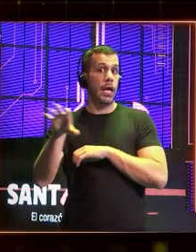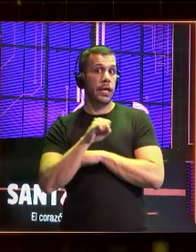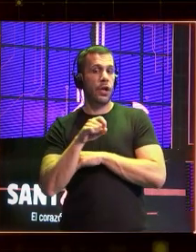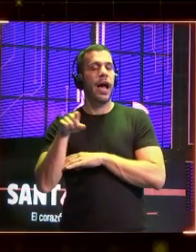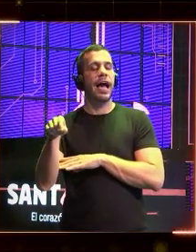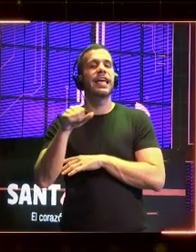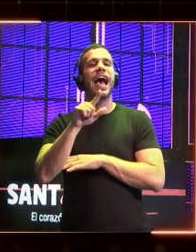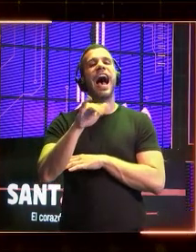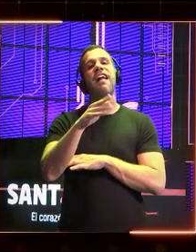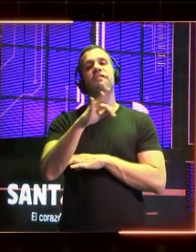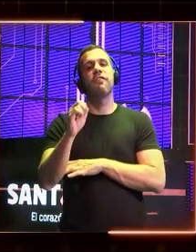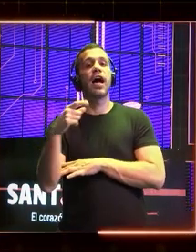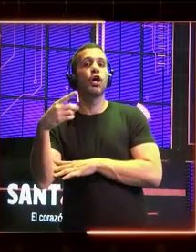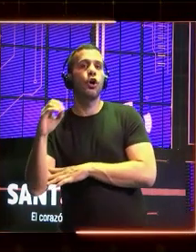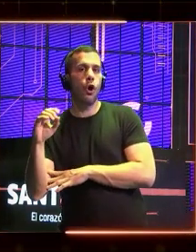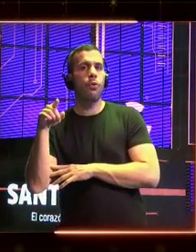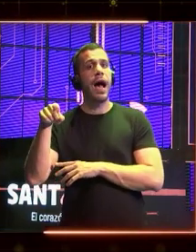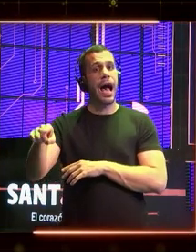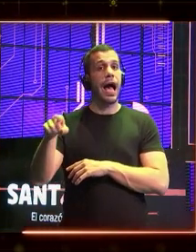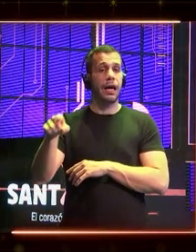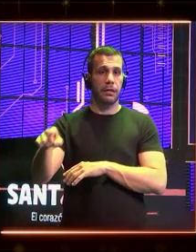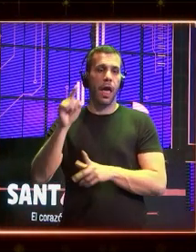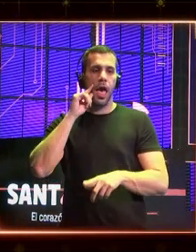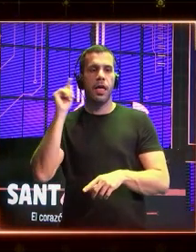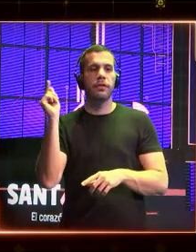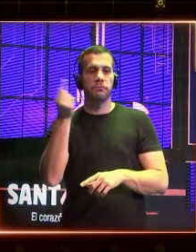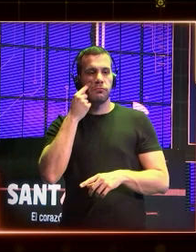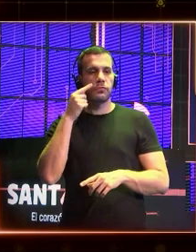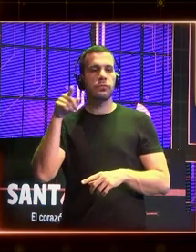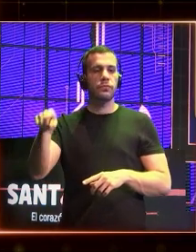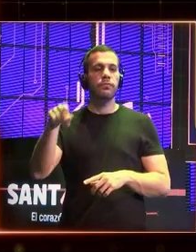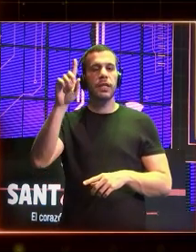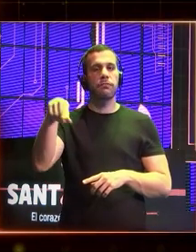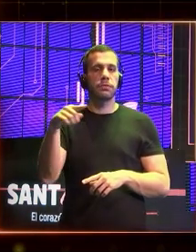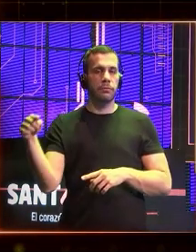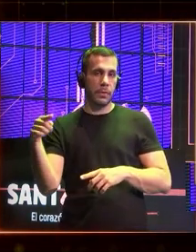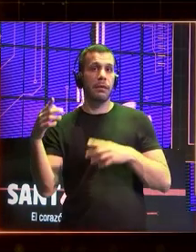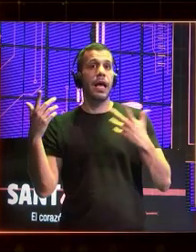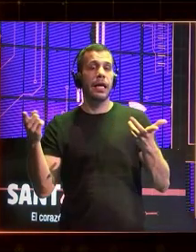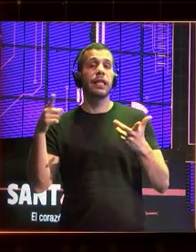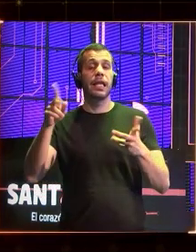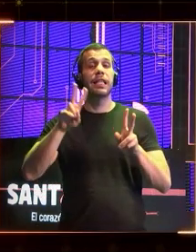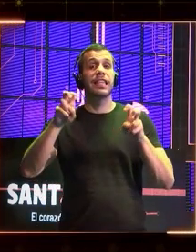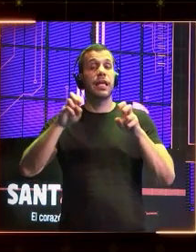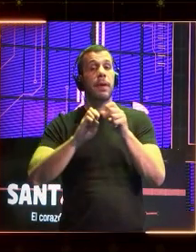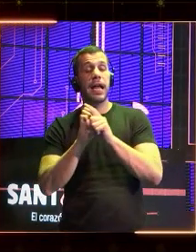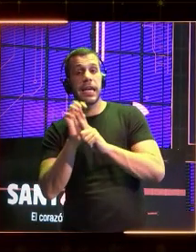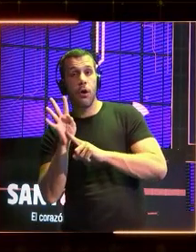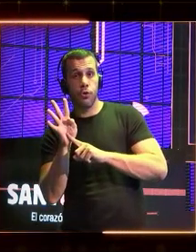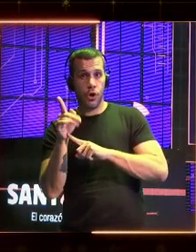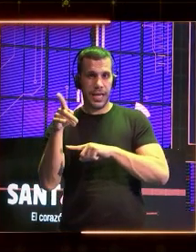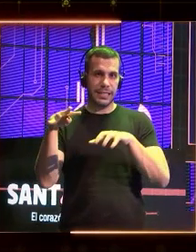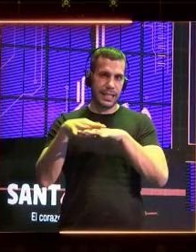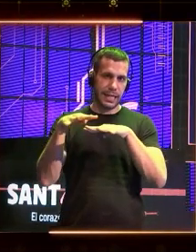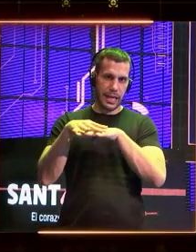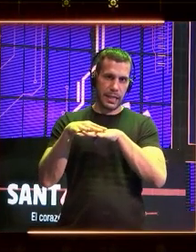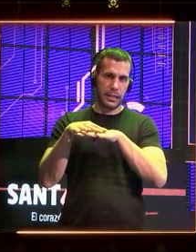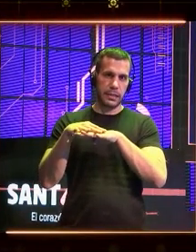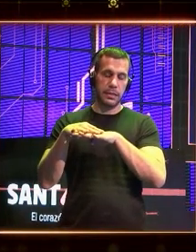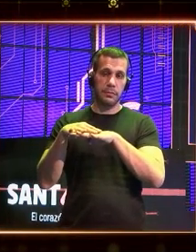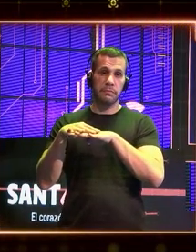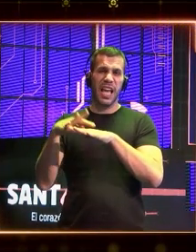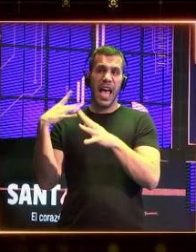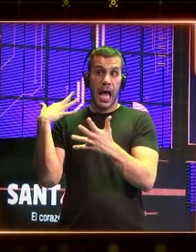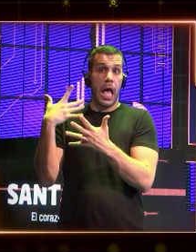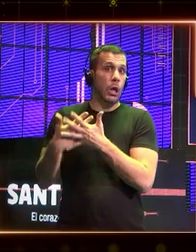y ahí descubrimos el Deep Learning, que era una manera mucho más avanzada de machine learning a partir de redes neuronales. Y eso permitió algo que hasta ese momento había sido muy